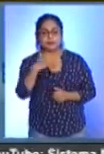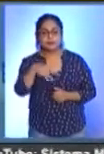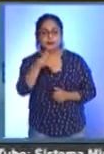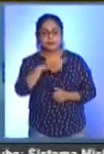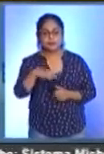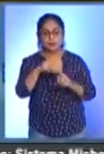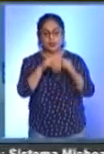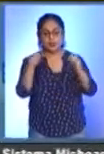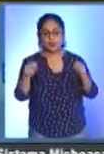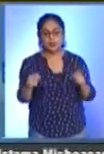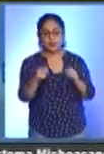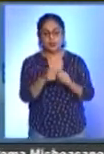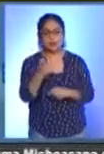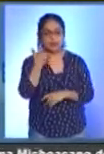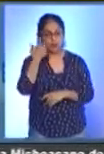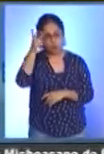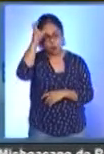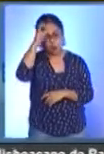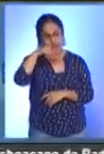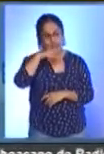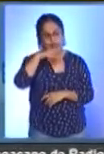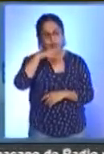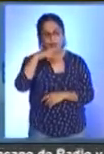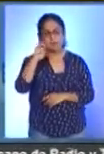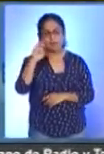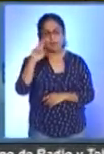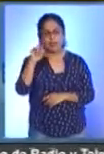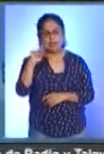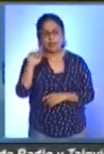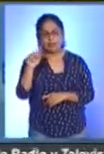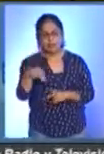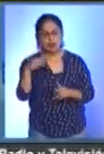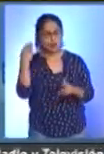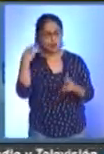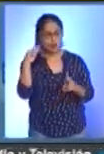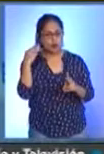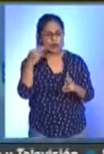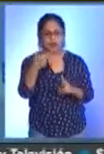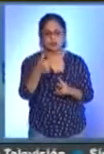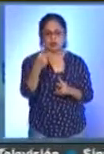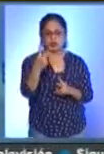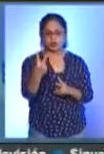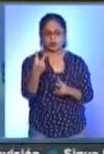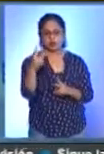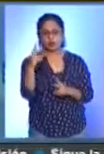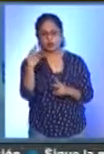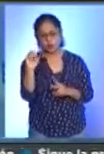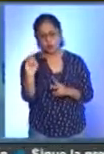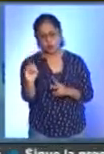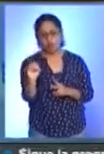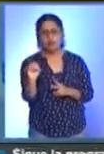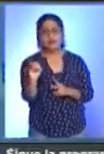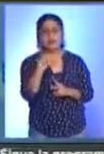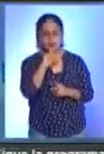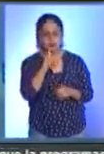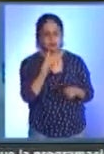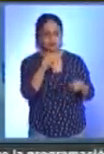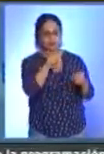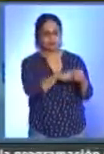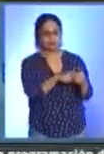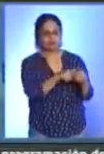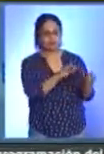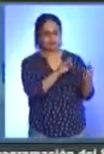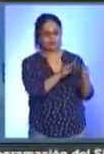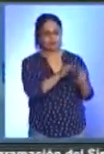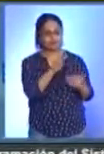título las escuadras de aguacateros de Peribán, el nuevo equipo de Morelia, H2O Purepechas FC, que será filial de Atlético Morelia,